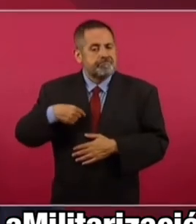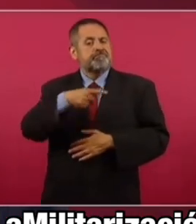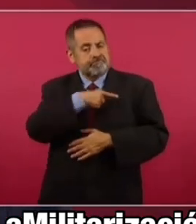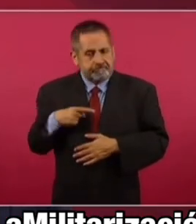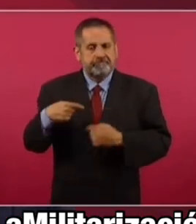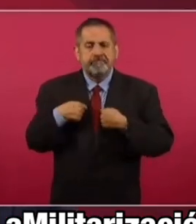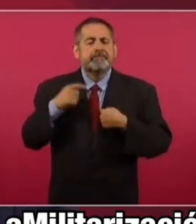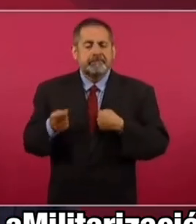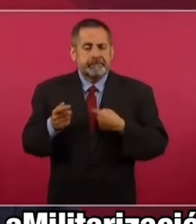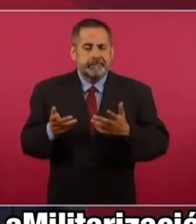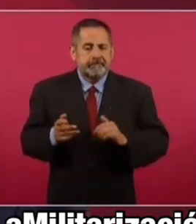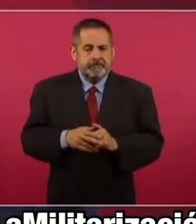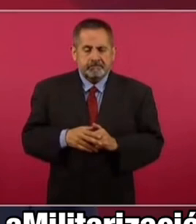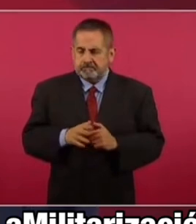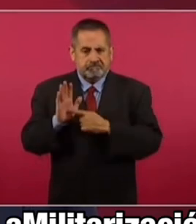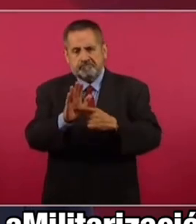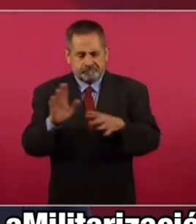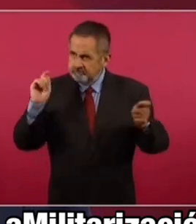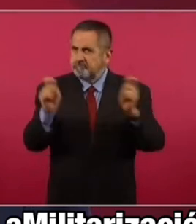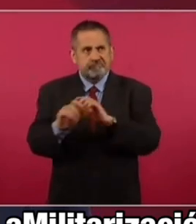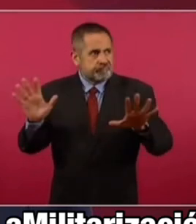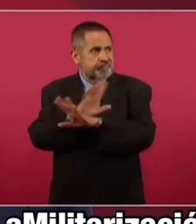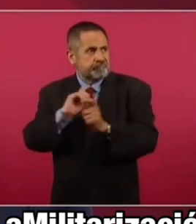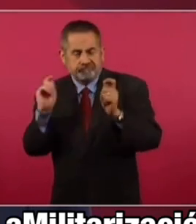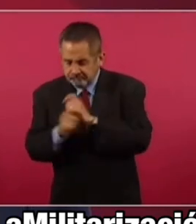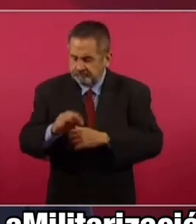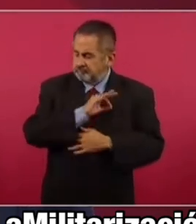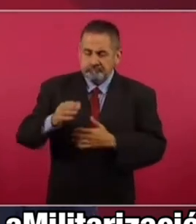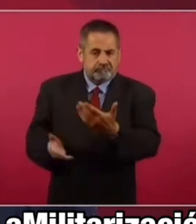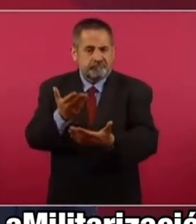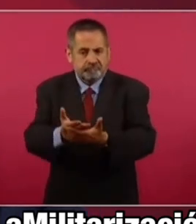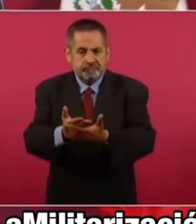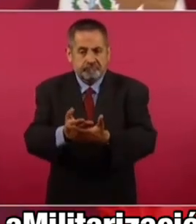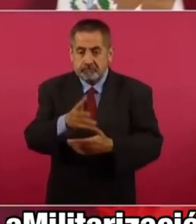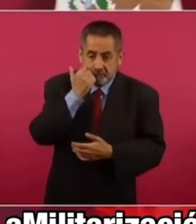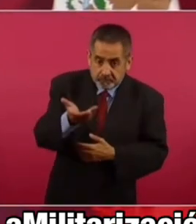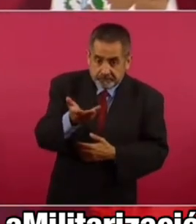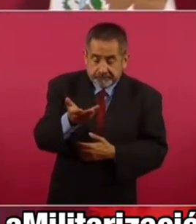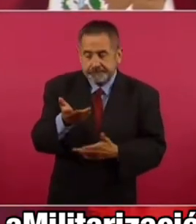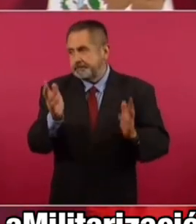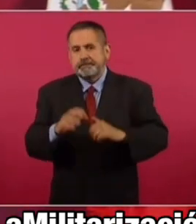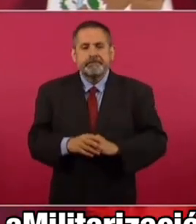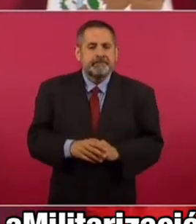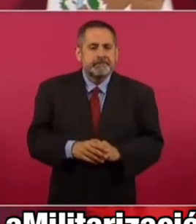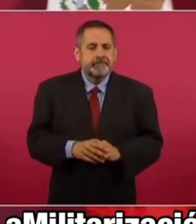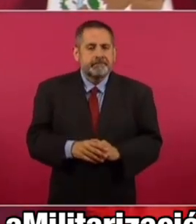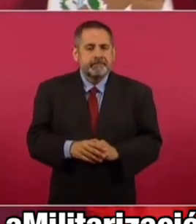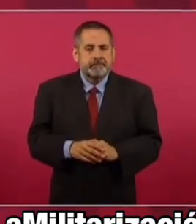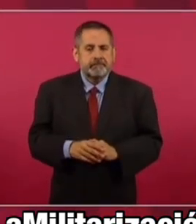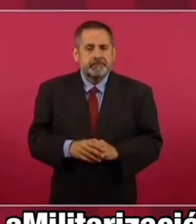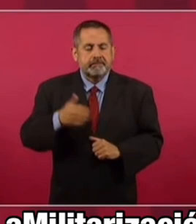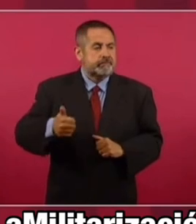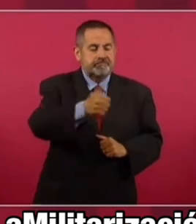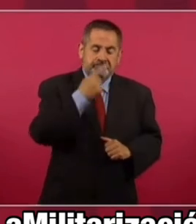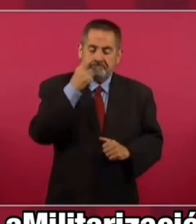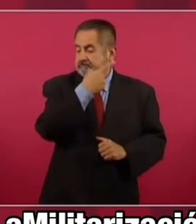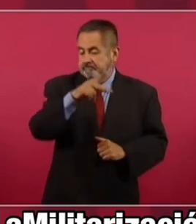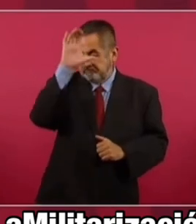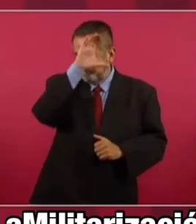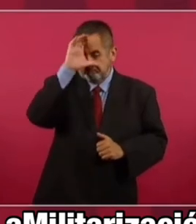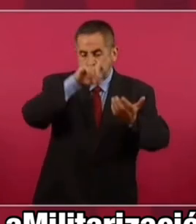de presentar los cambios. Y si los rechazan, pues cada quien va a asumir